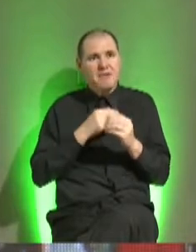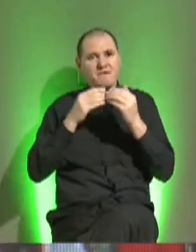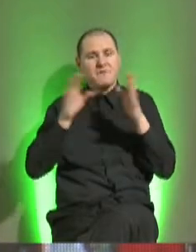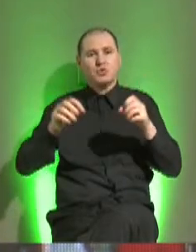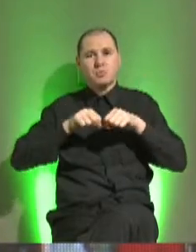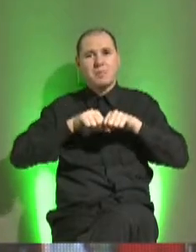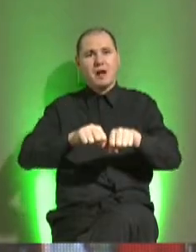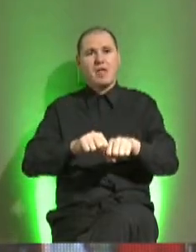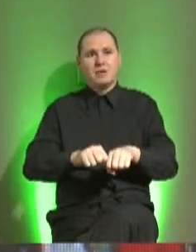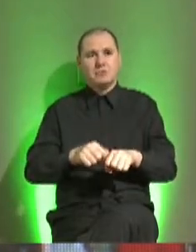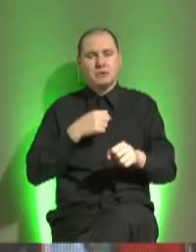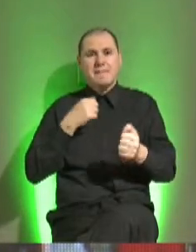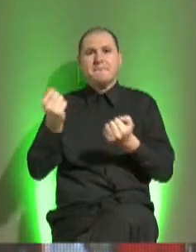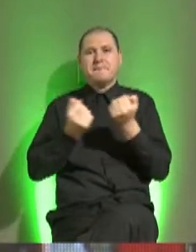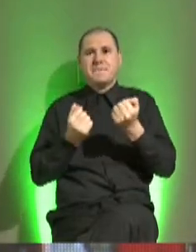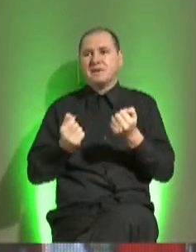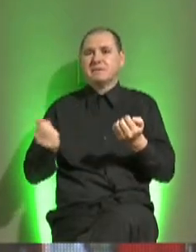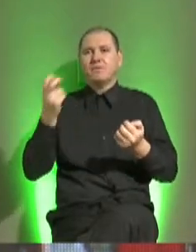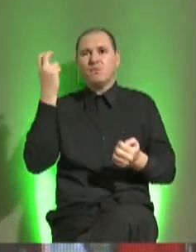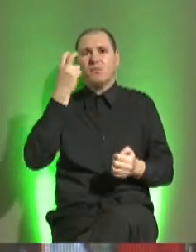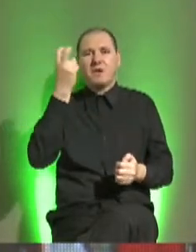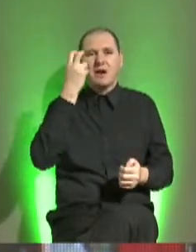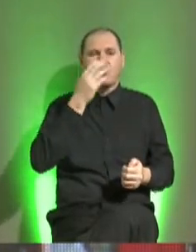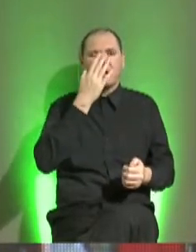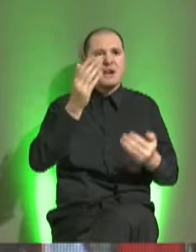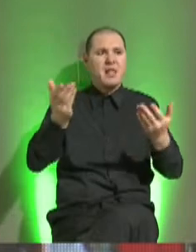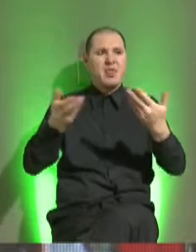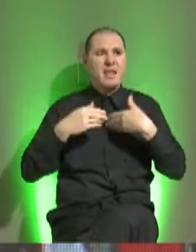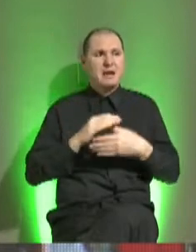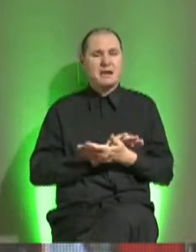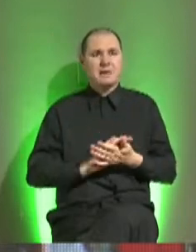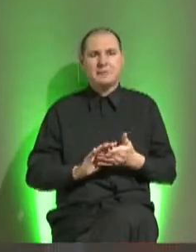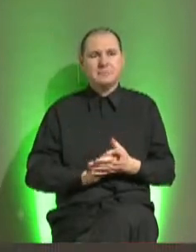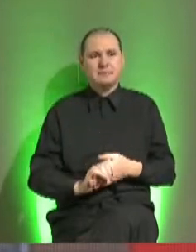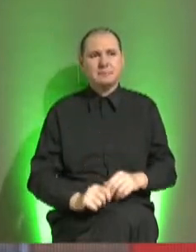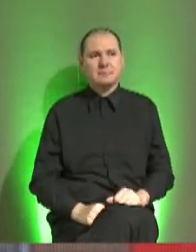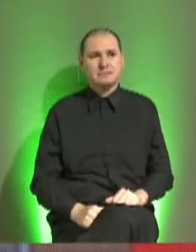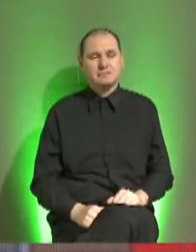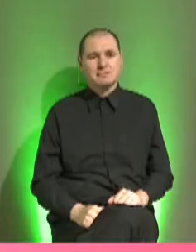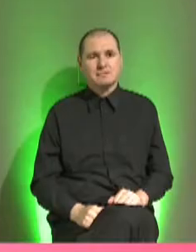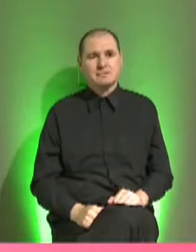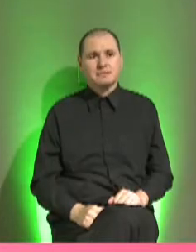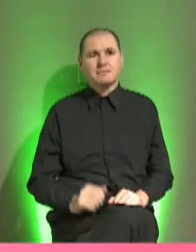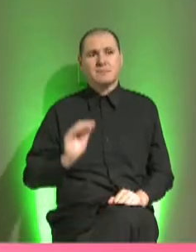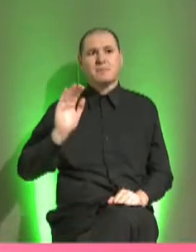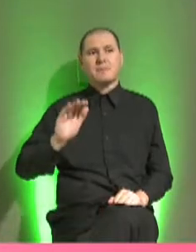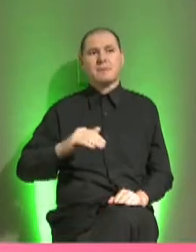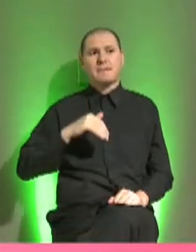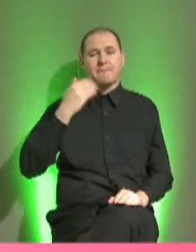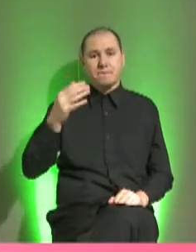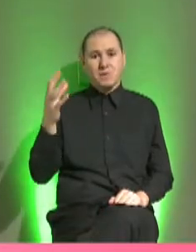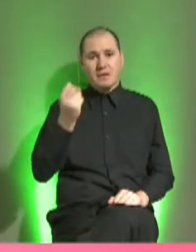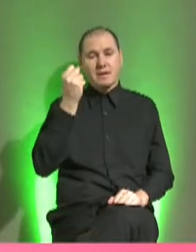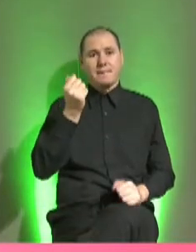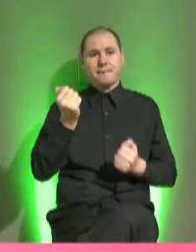me fui, visto el préstamo, nadie lo me quería dar, creo que nadie lo pensaba que yo iba a poder pagar. Y después ahí, conseguí un